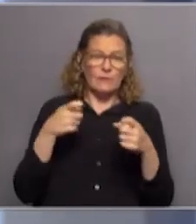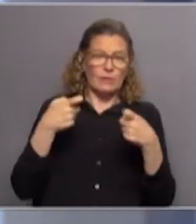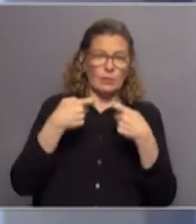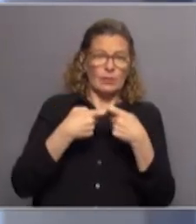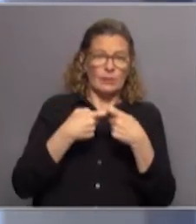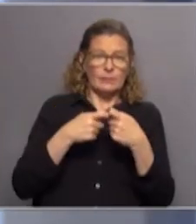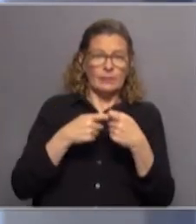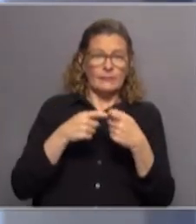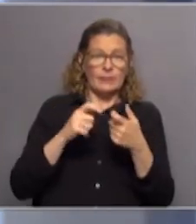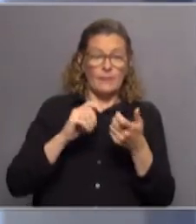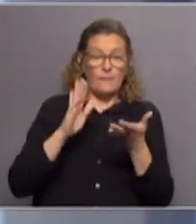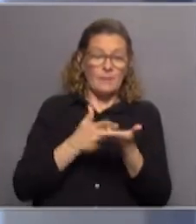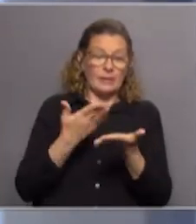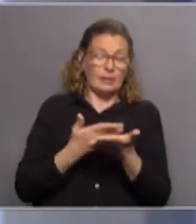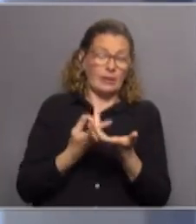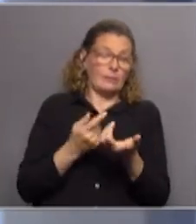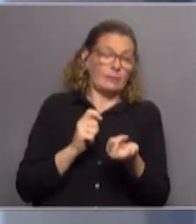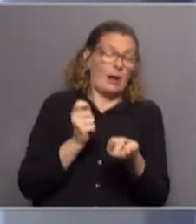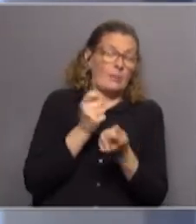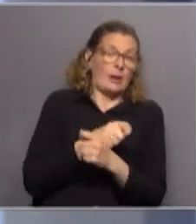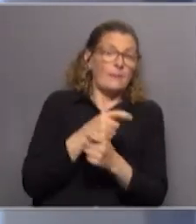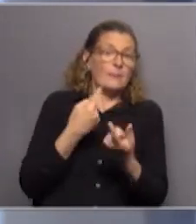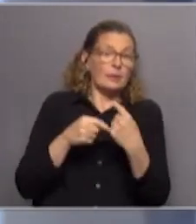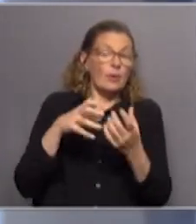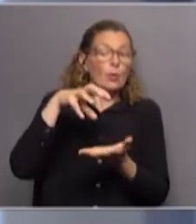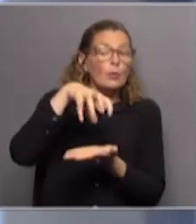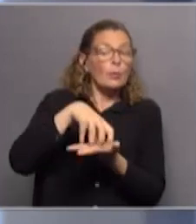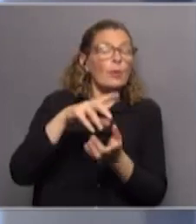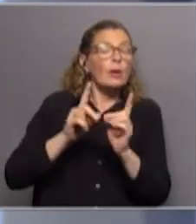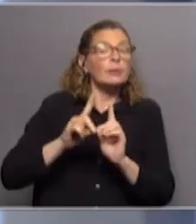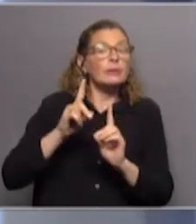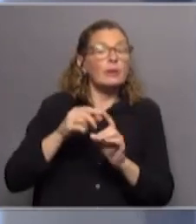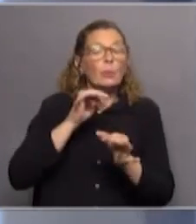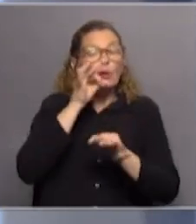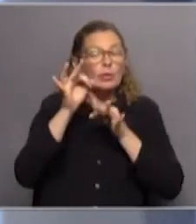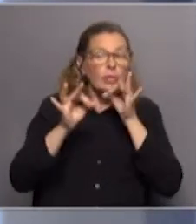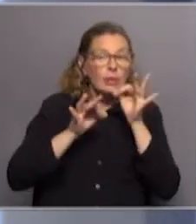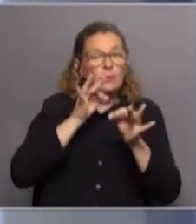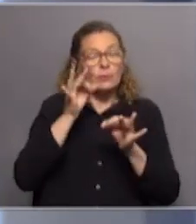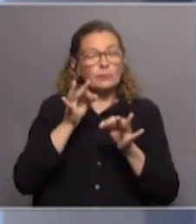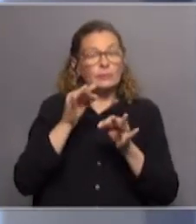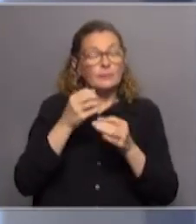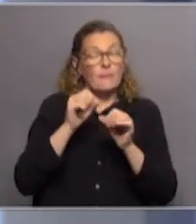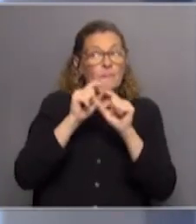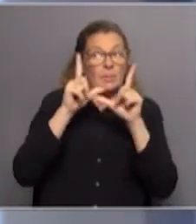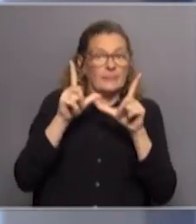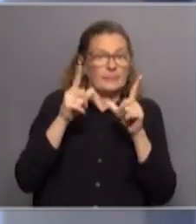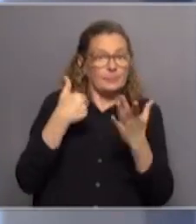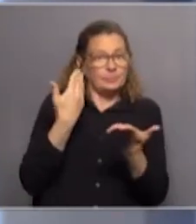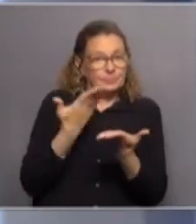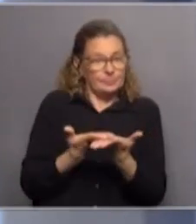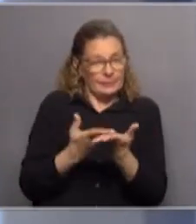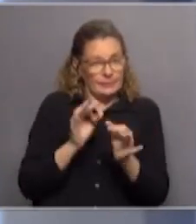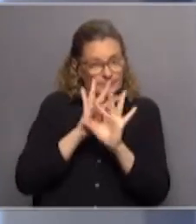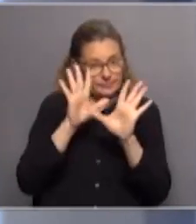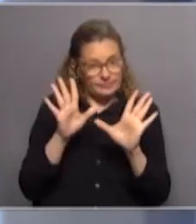dar vuelta a ciertas páginas. Sin embargo, a veces desde sectores que tienen ese discurso, aparecen propuestas que